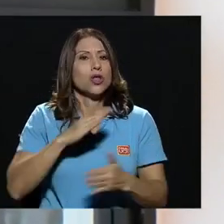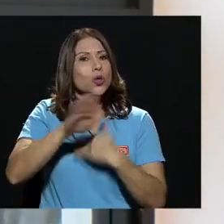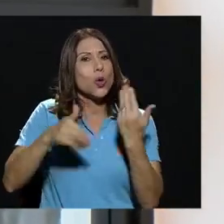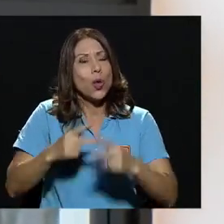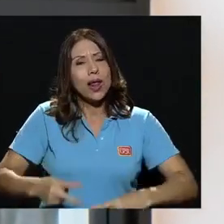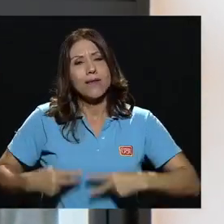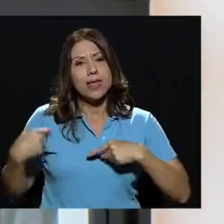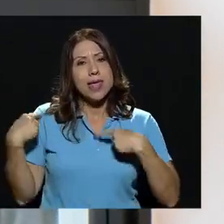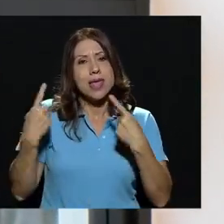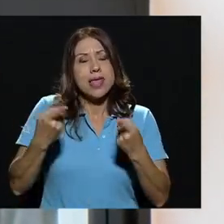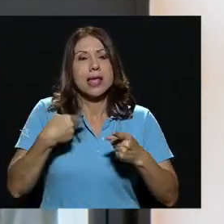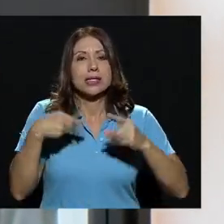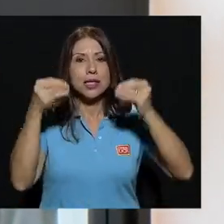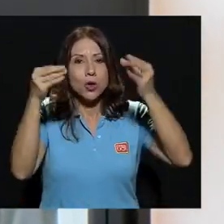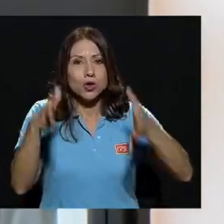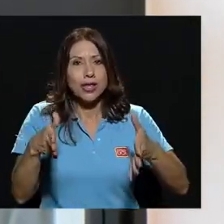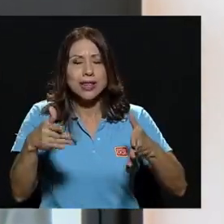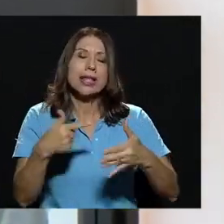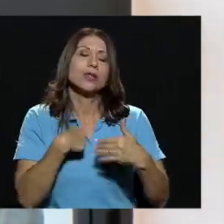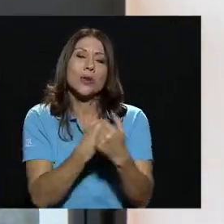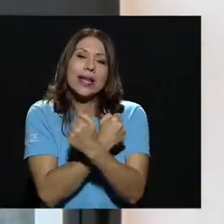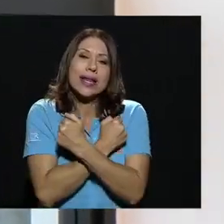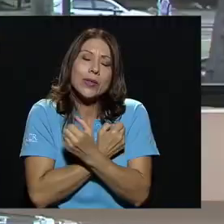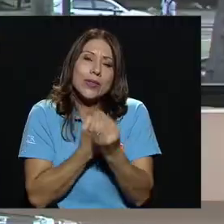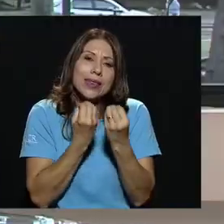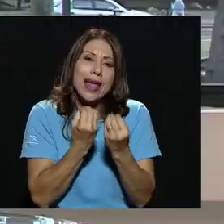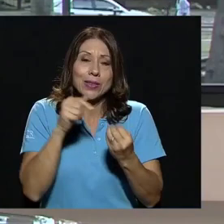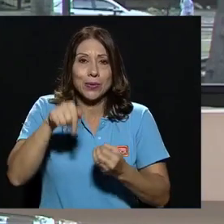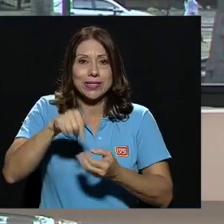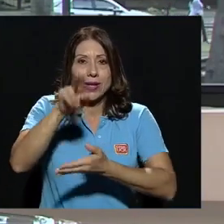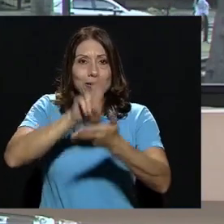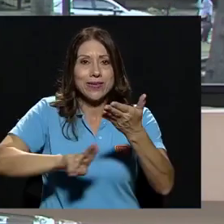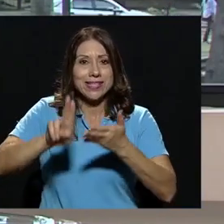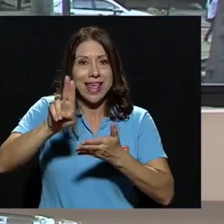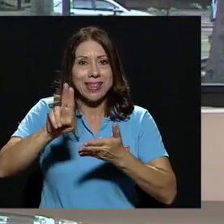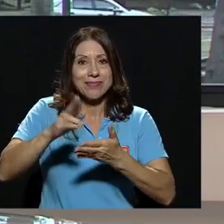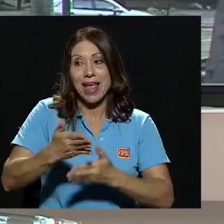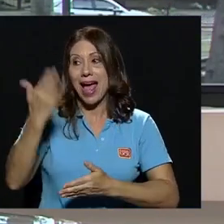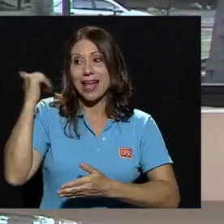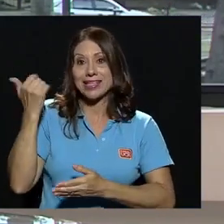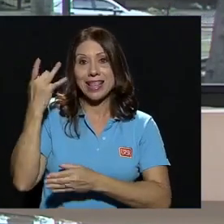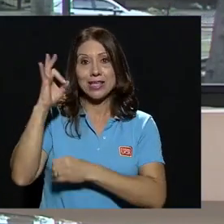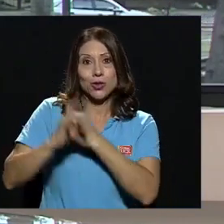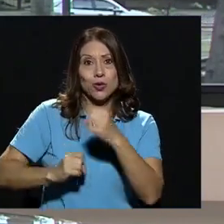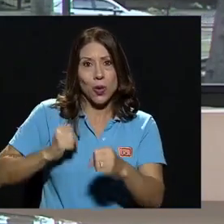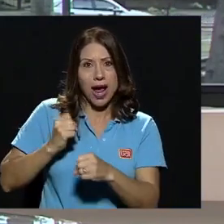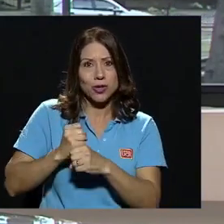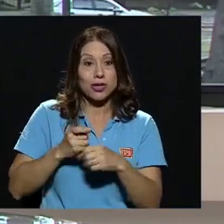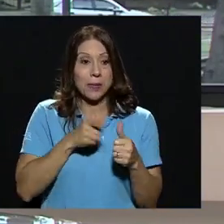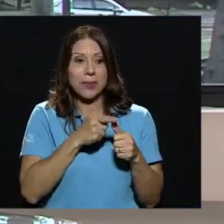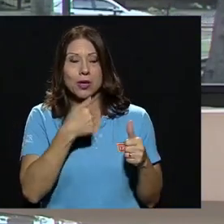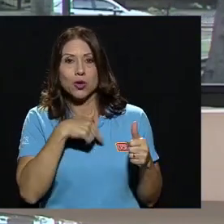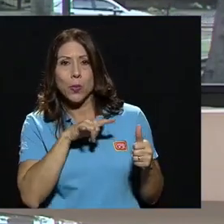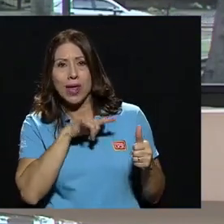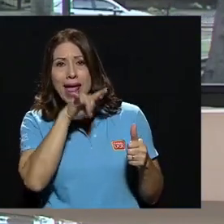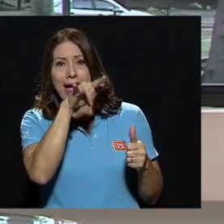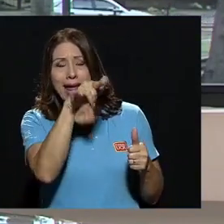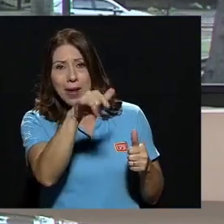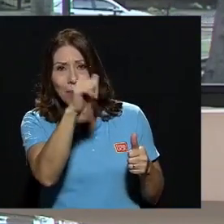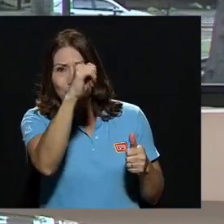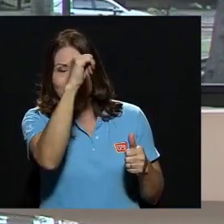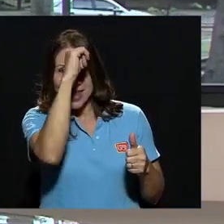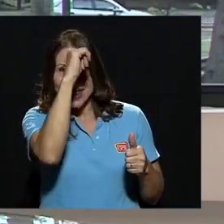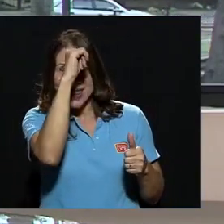vida he sido docente. He querido tanto esta universidad que hace 18 años atrás, después de un viaje por la India, decidí